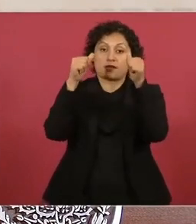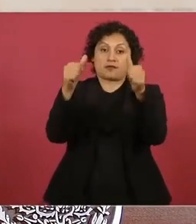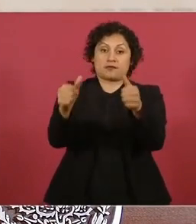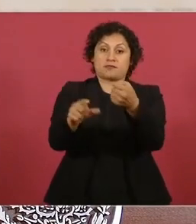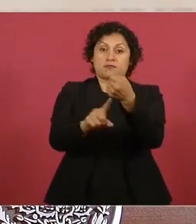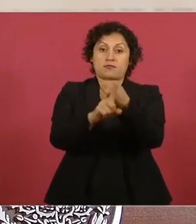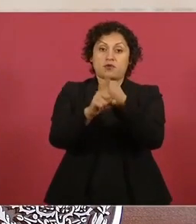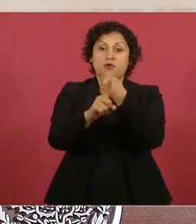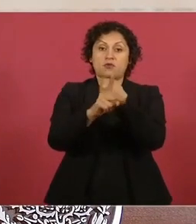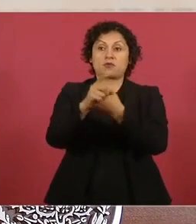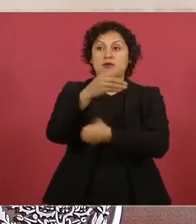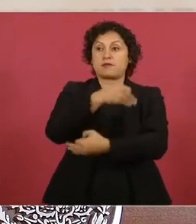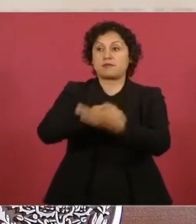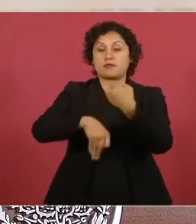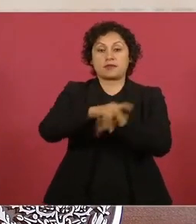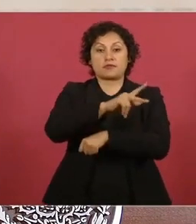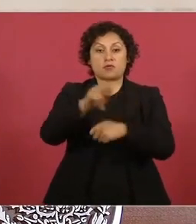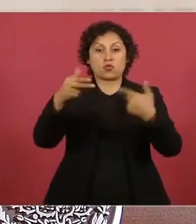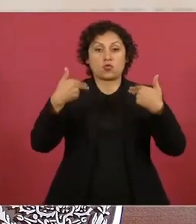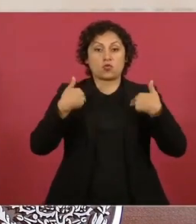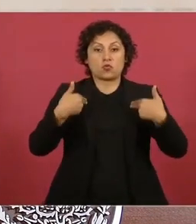con desarrollo.